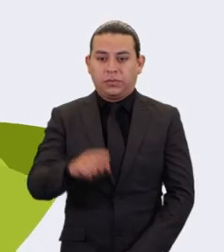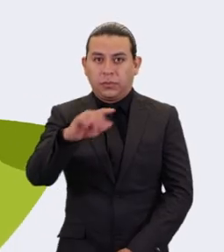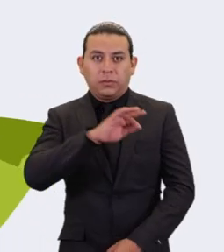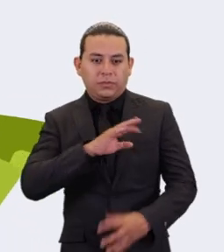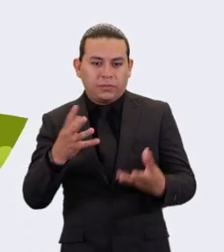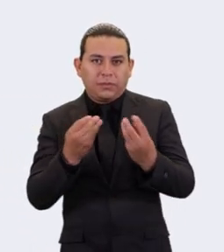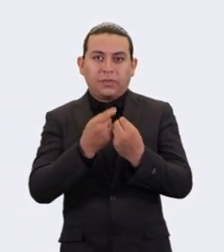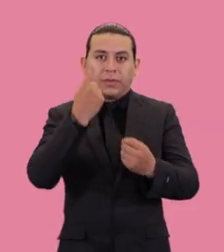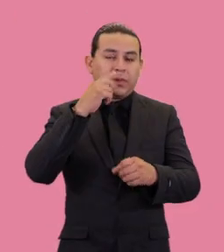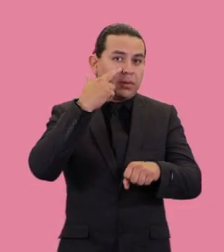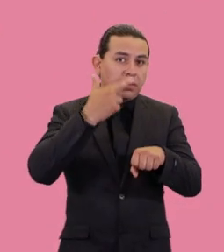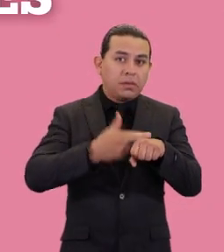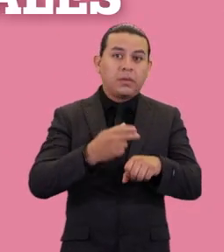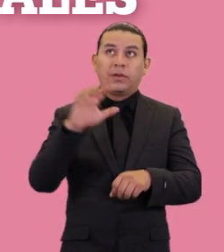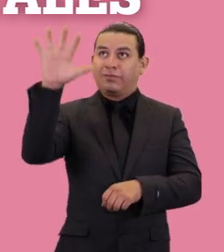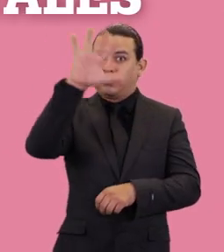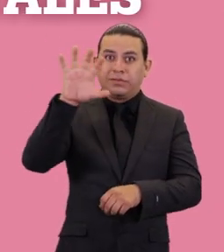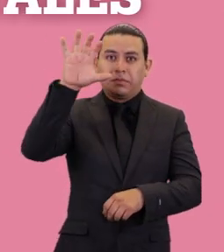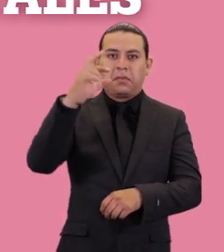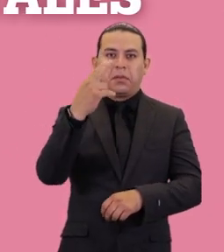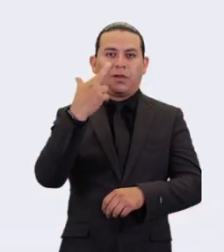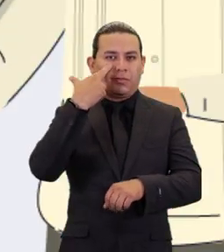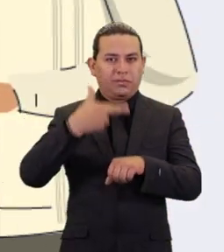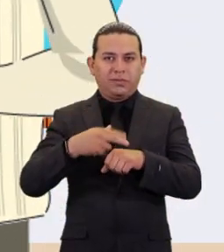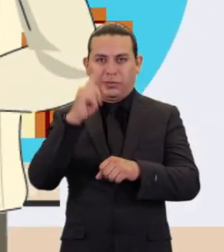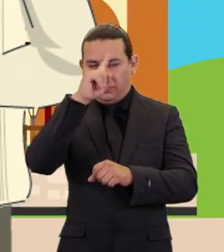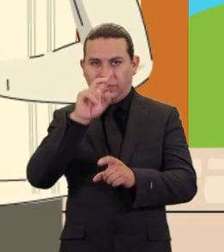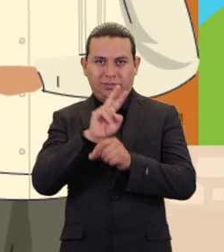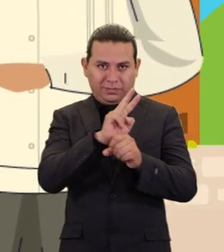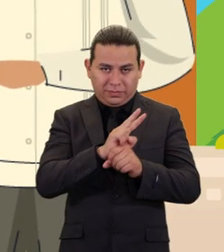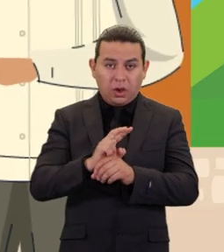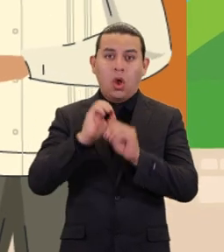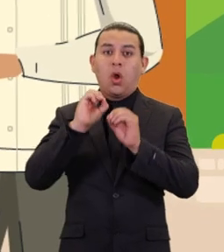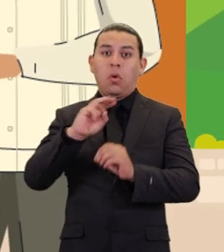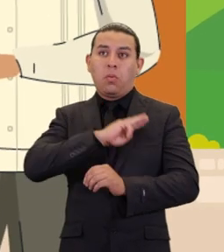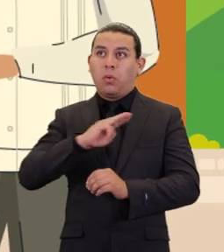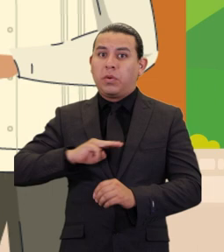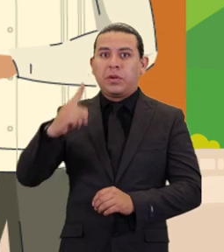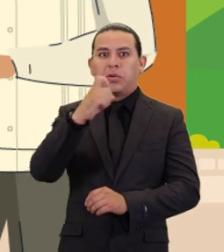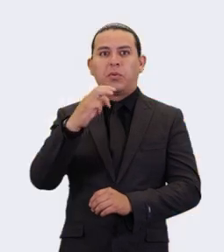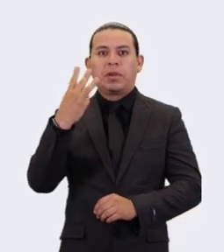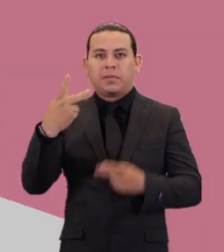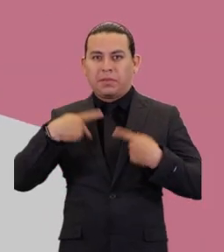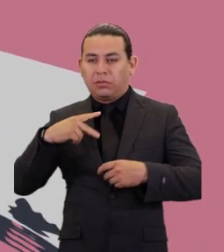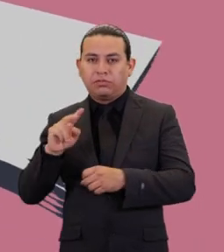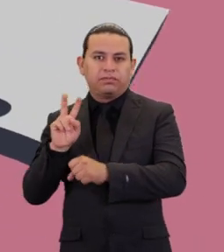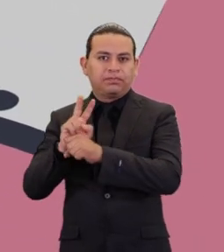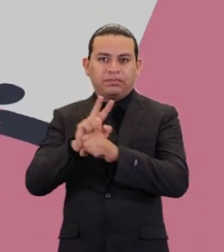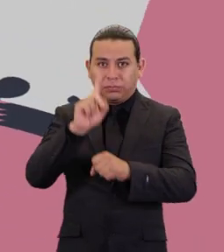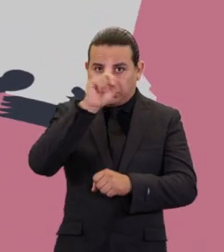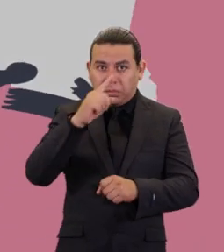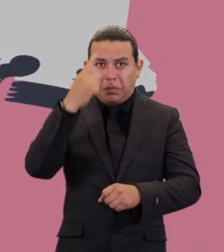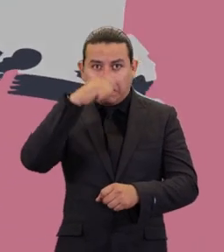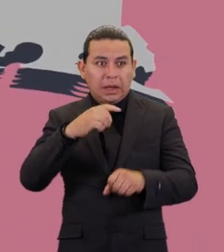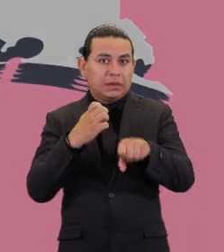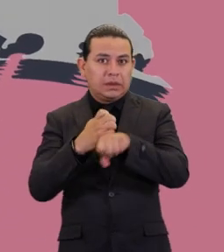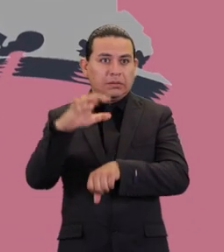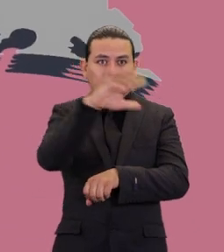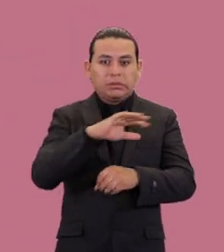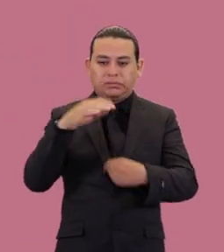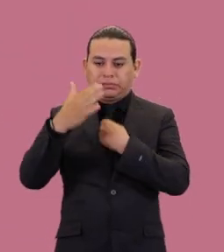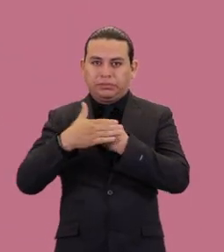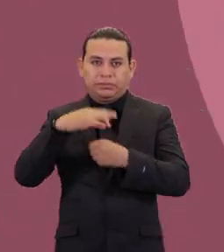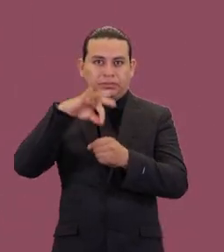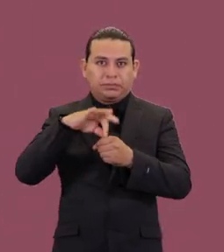Tú puedes formar parte de uno de los 25 consejos distritales o uno de los 153 consejos municipales que se instalarán en el Estado para